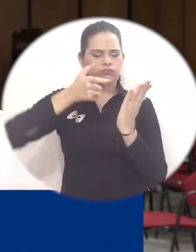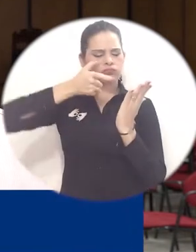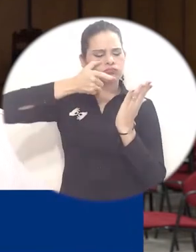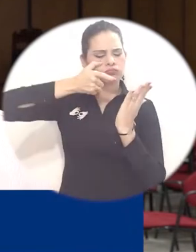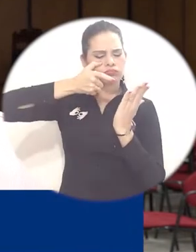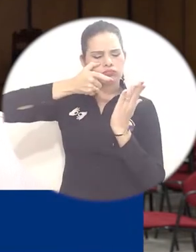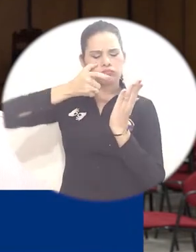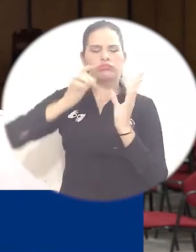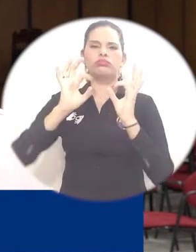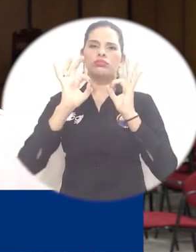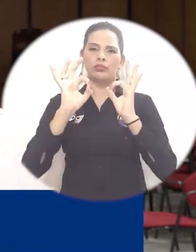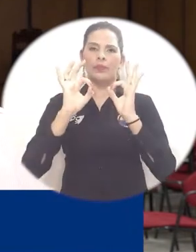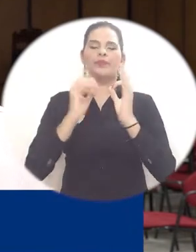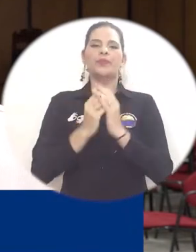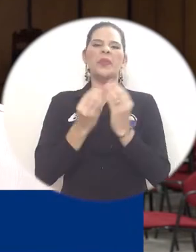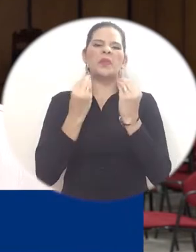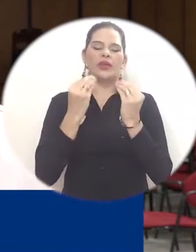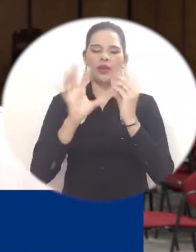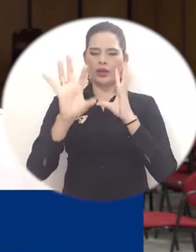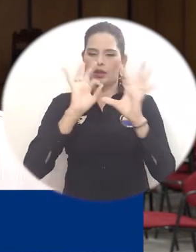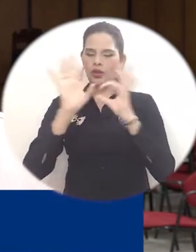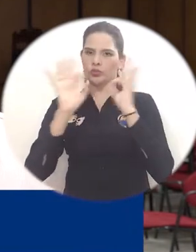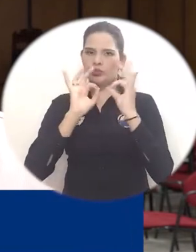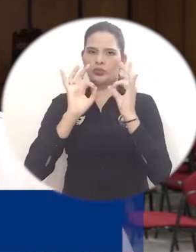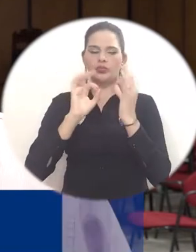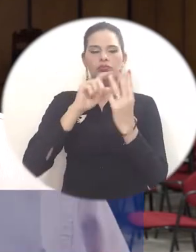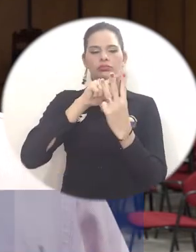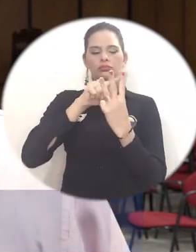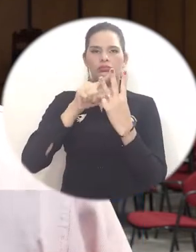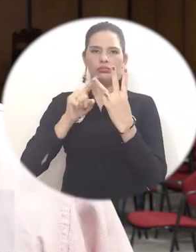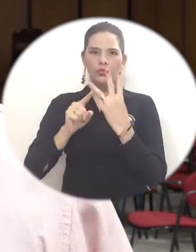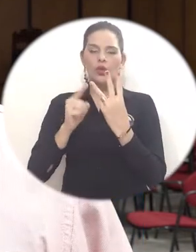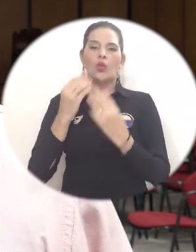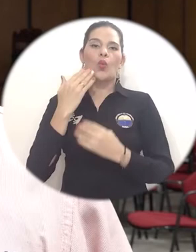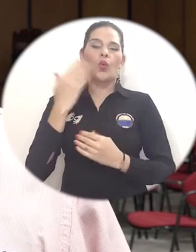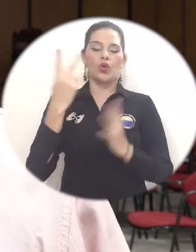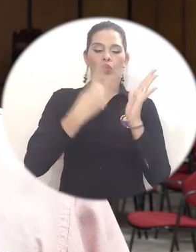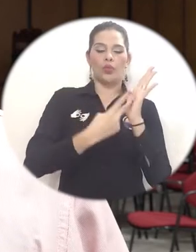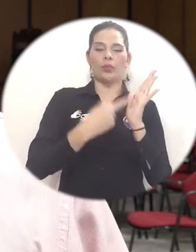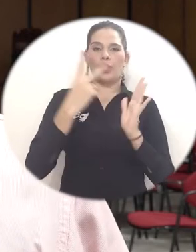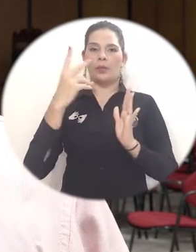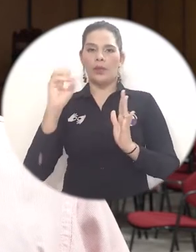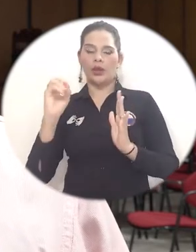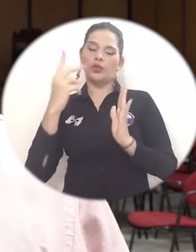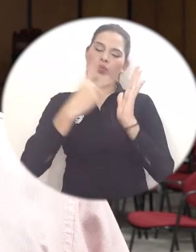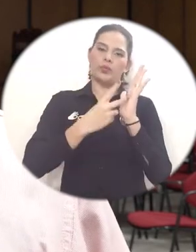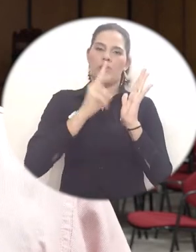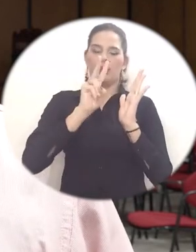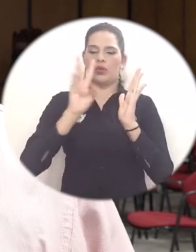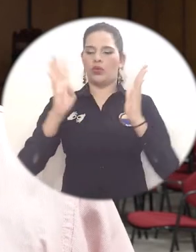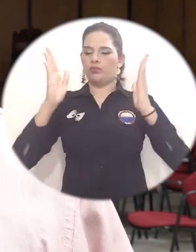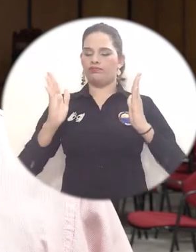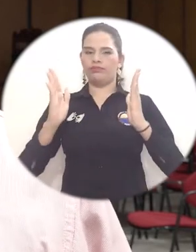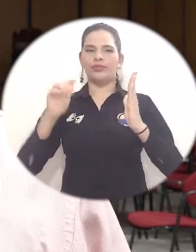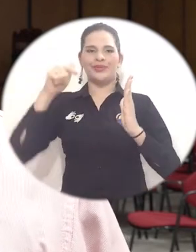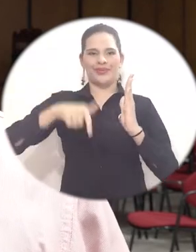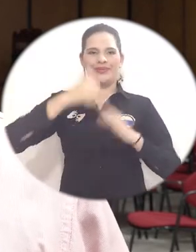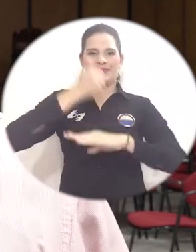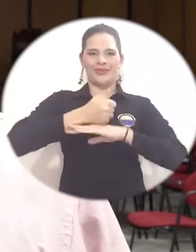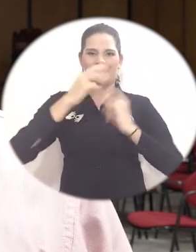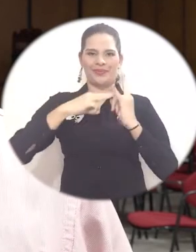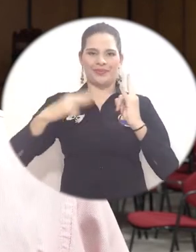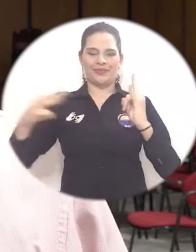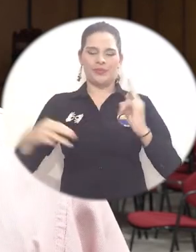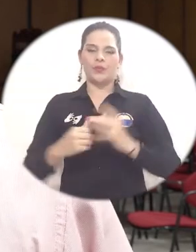de la Consulta para la Elección de la Terna al periodo 2020-2024 en la rectoría de la